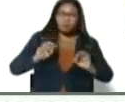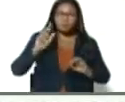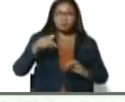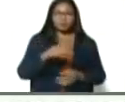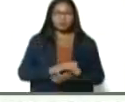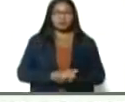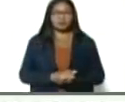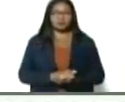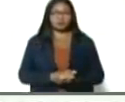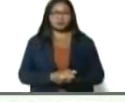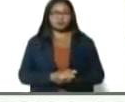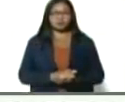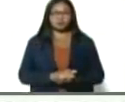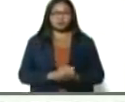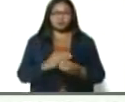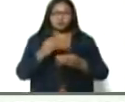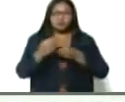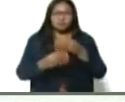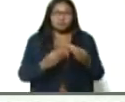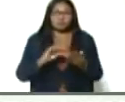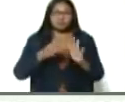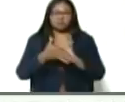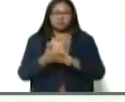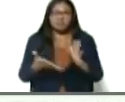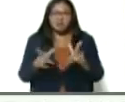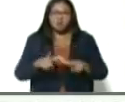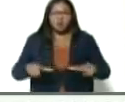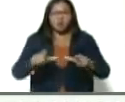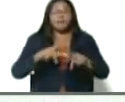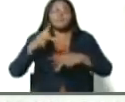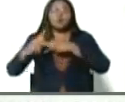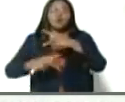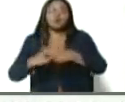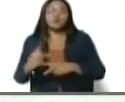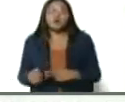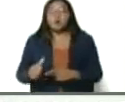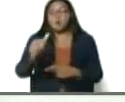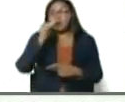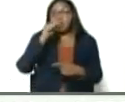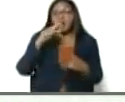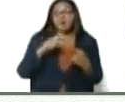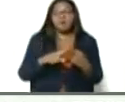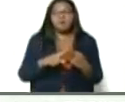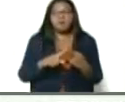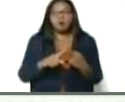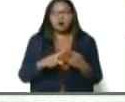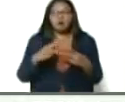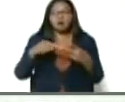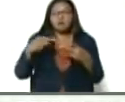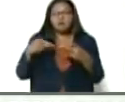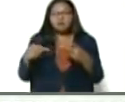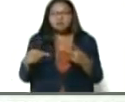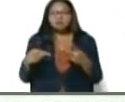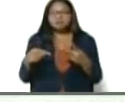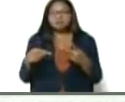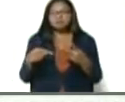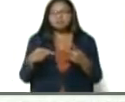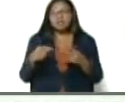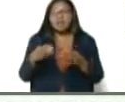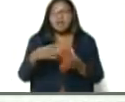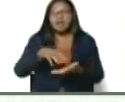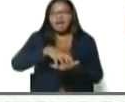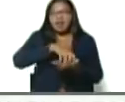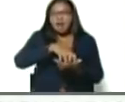categoría, sino también otros espacios productivos como el agua, como el sustrato gelatinoso, que con